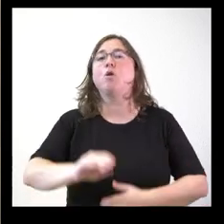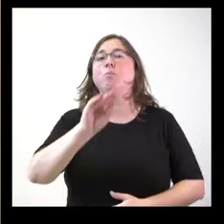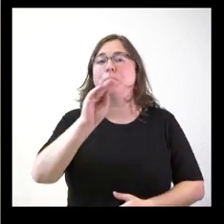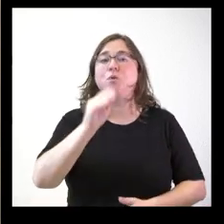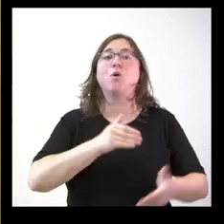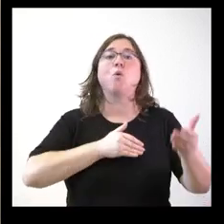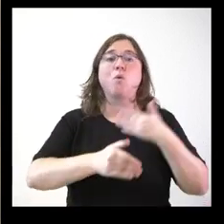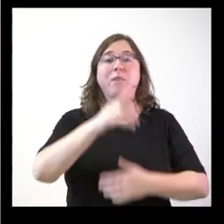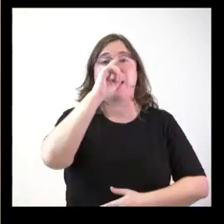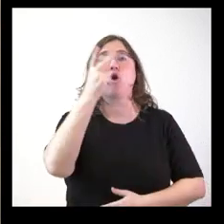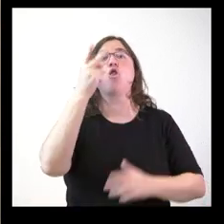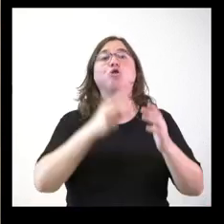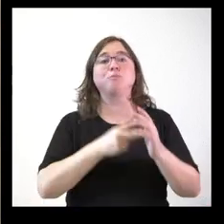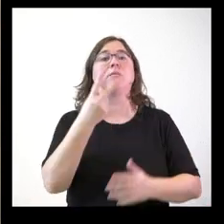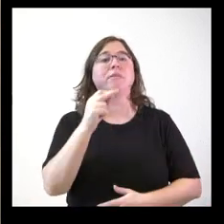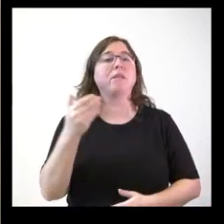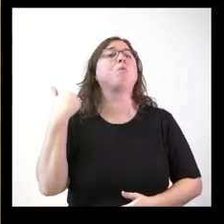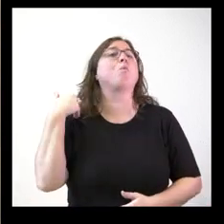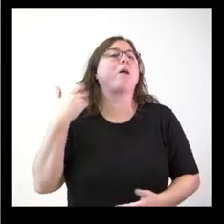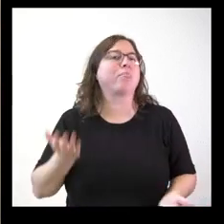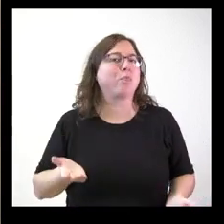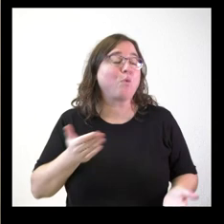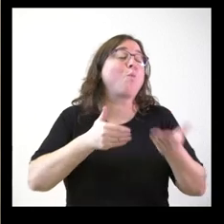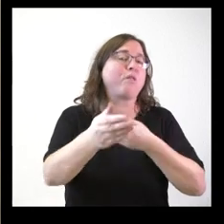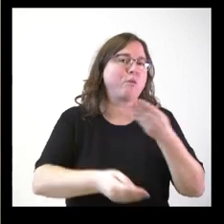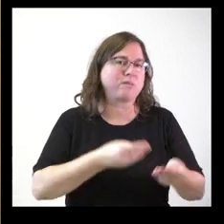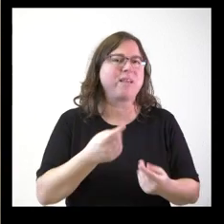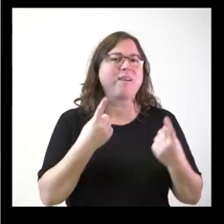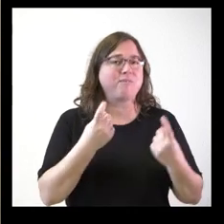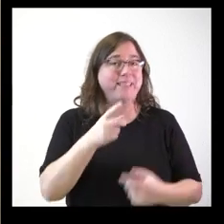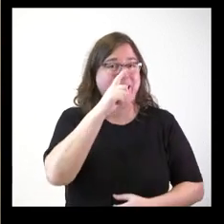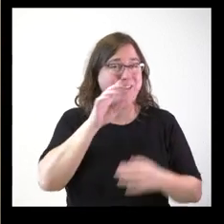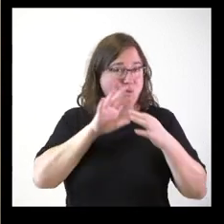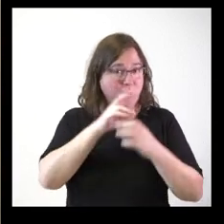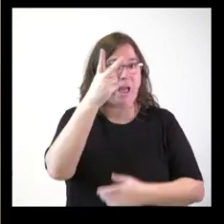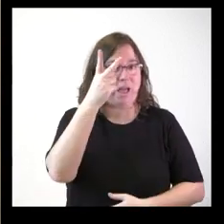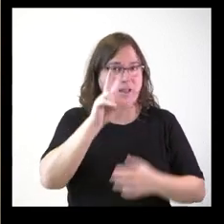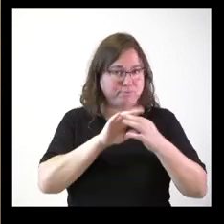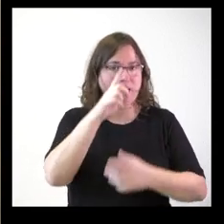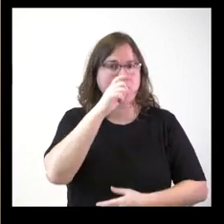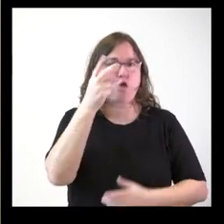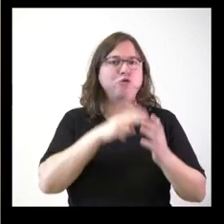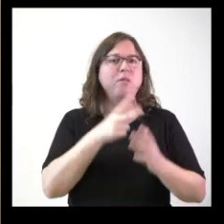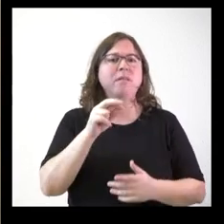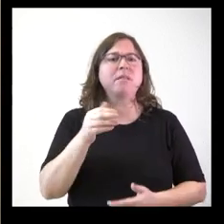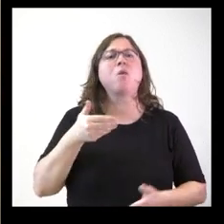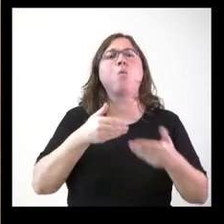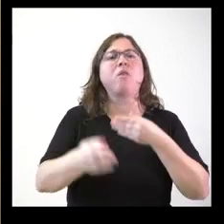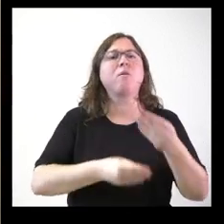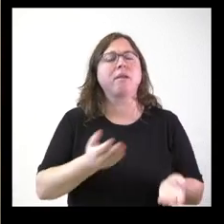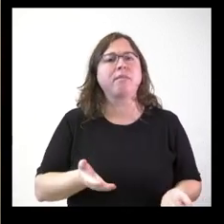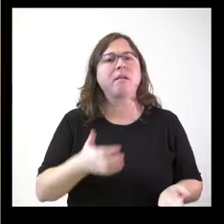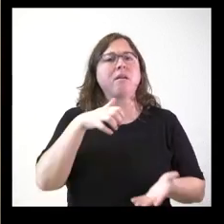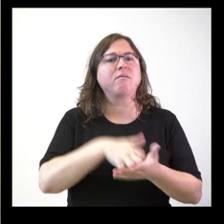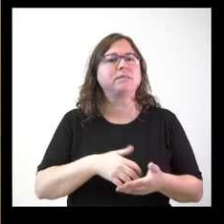con las del año 2020, cuántas están pendientes de resolver y cuándo va a ser la fecha que